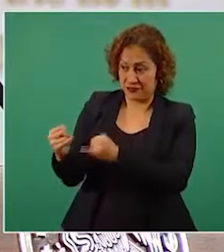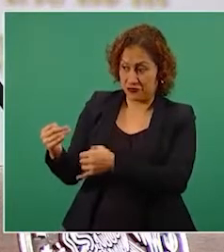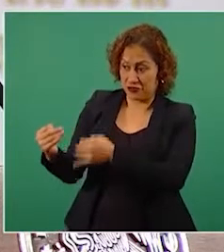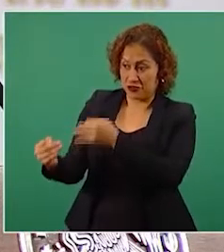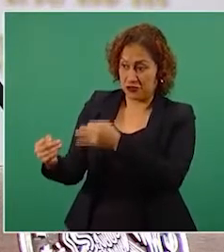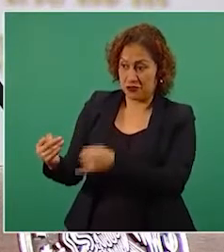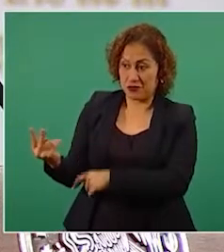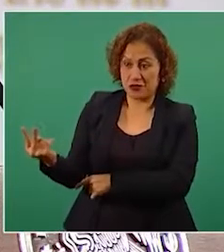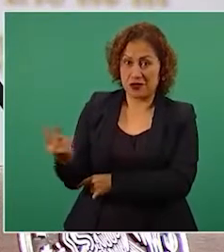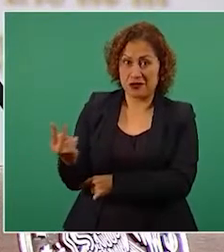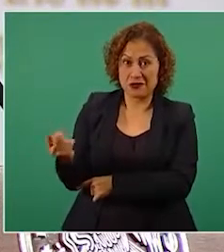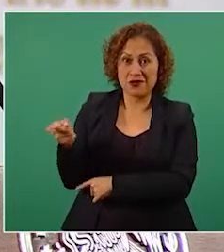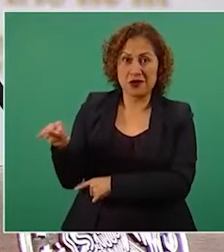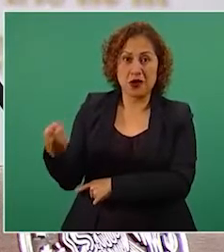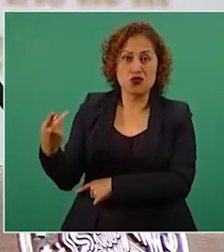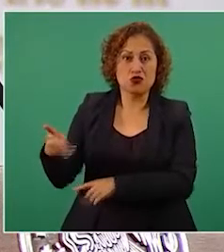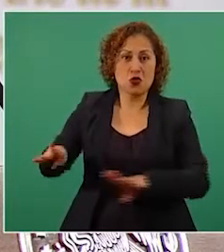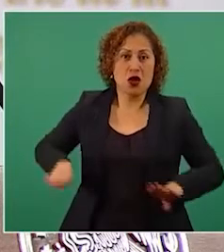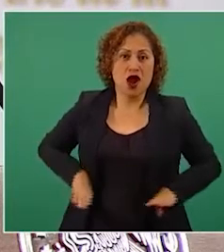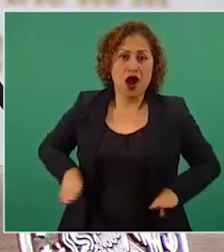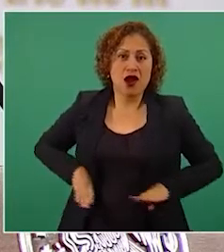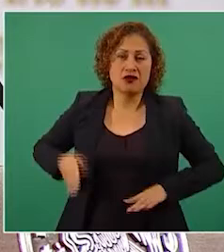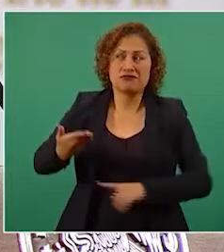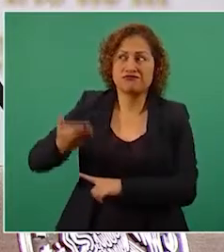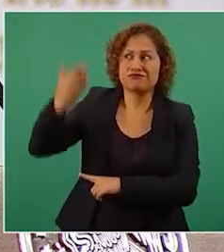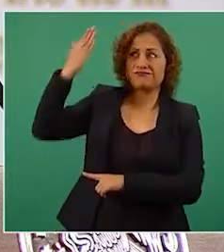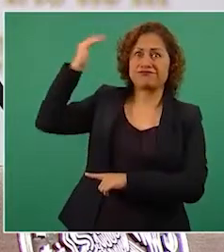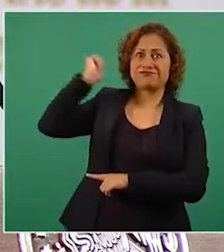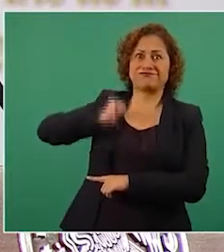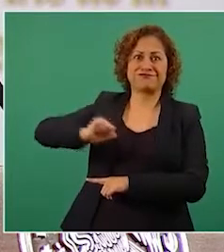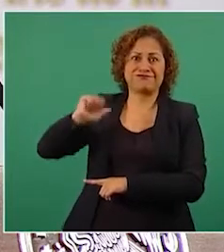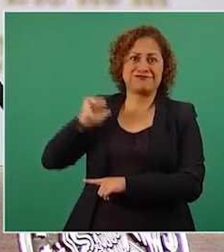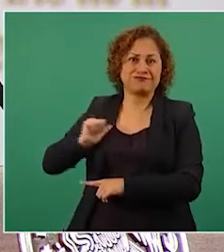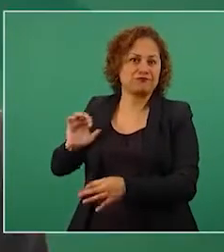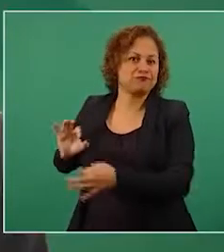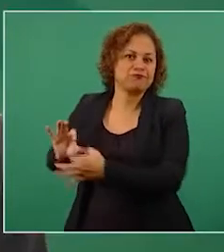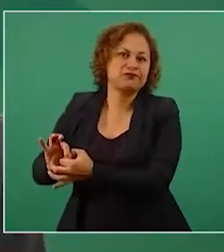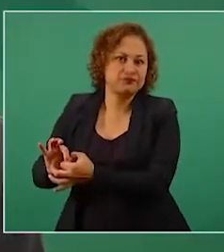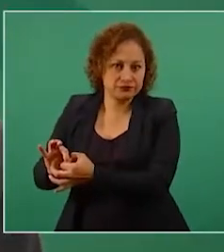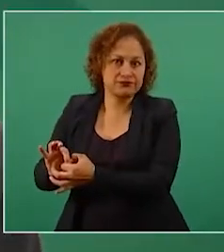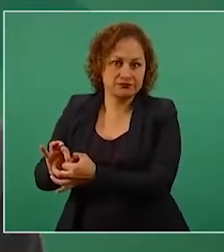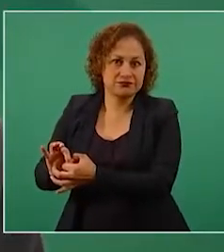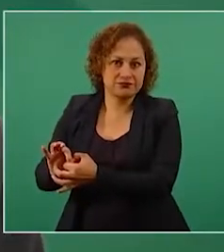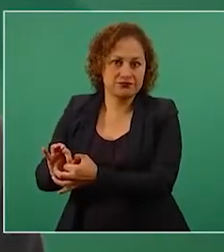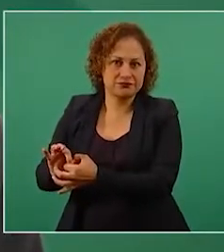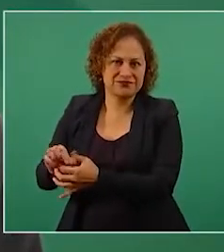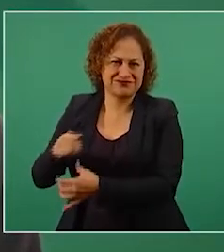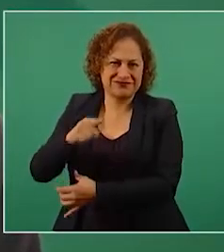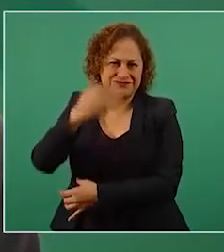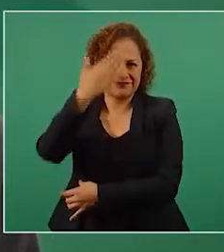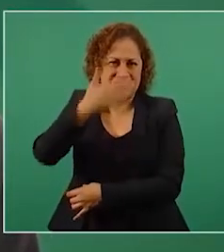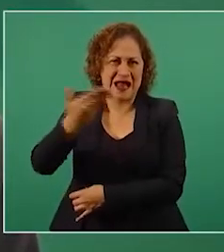vienen del antiguo régimen, del antiguo régimen antidemocrático.